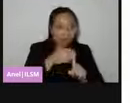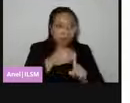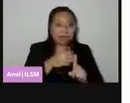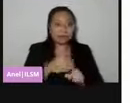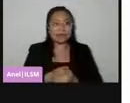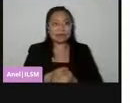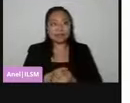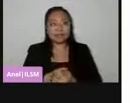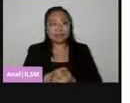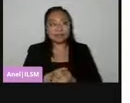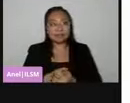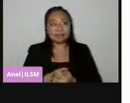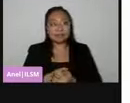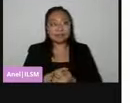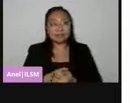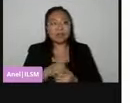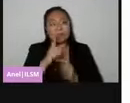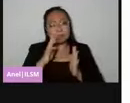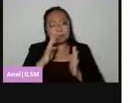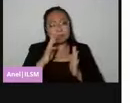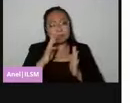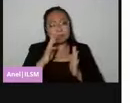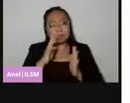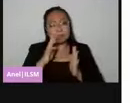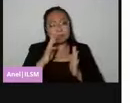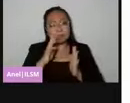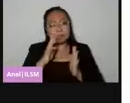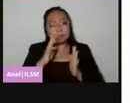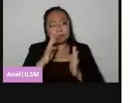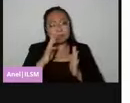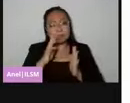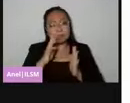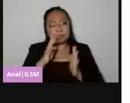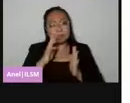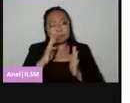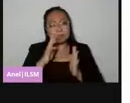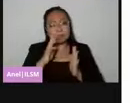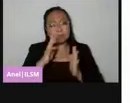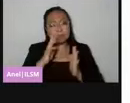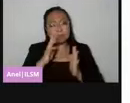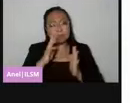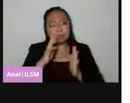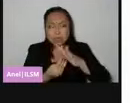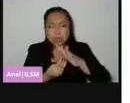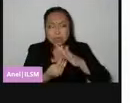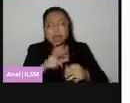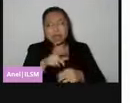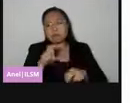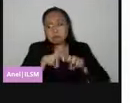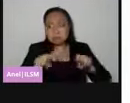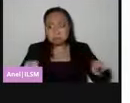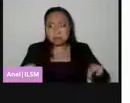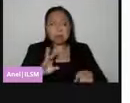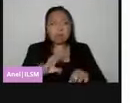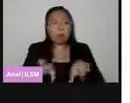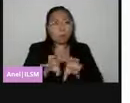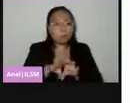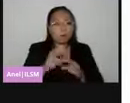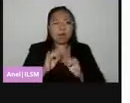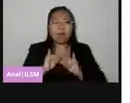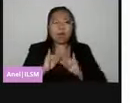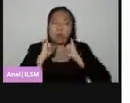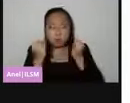en la jornada electoral, y participan en el simulacro que les comentaba al inicio de la jornada electoral. Y las juntas